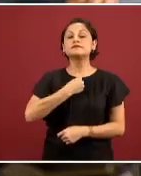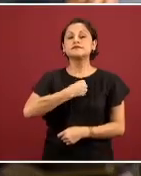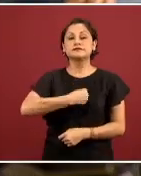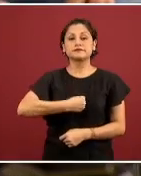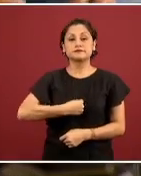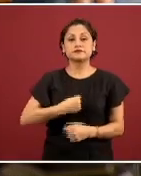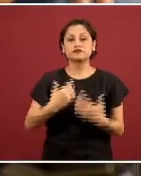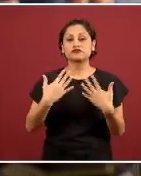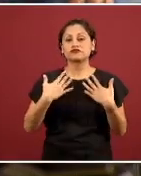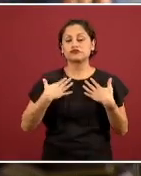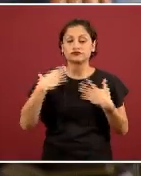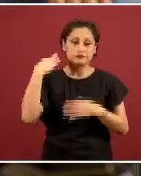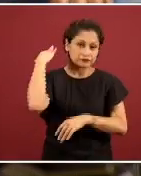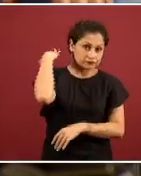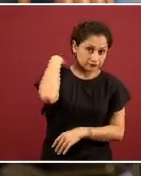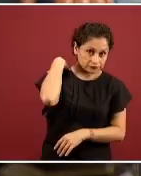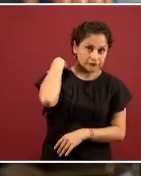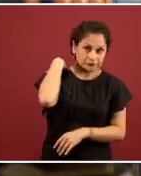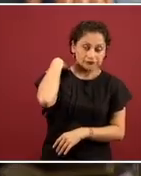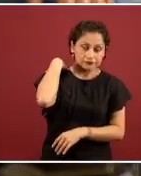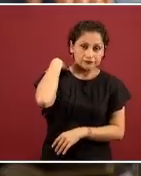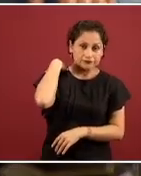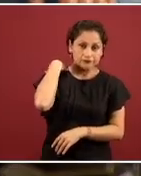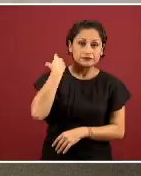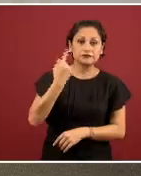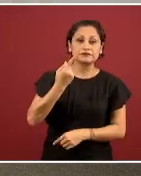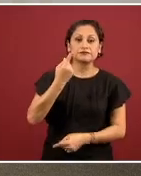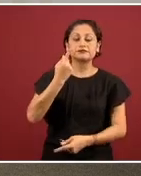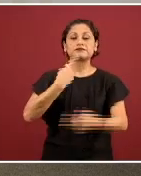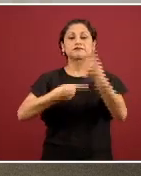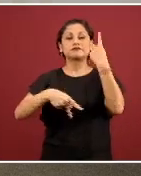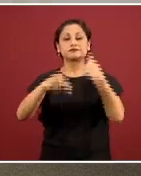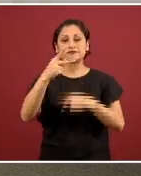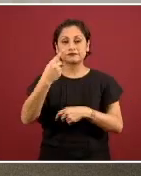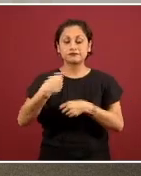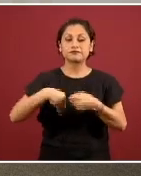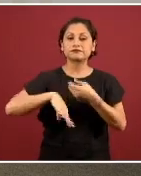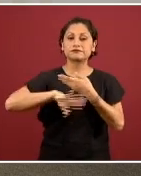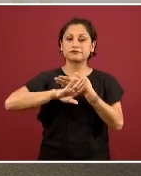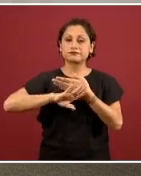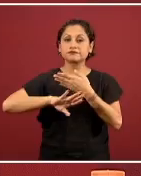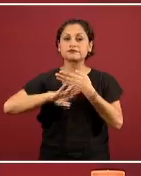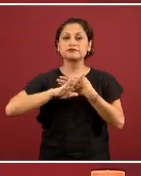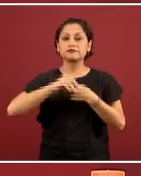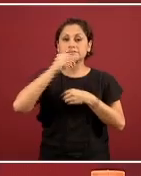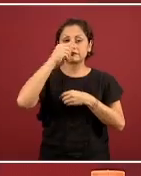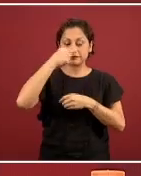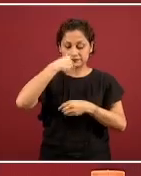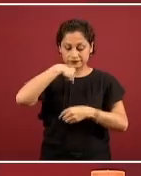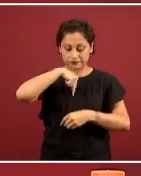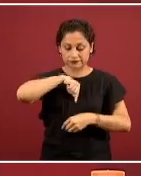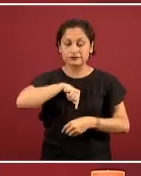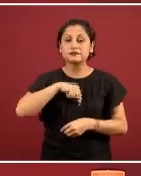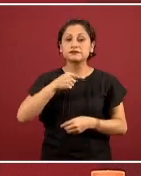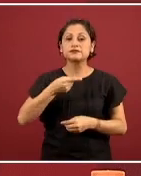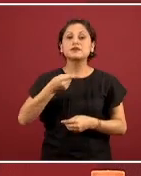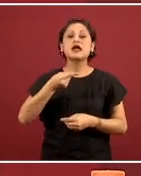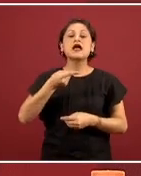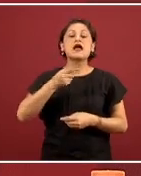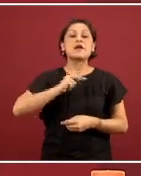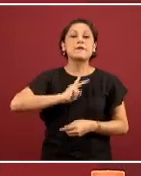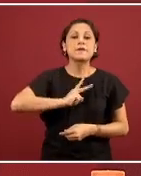tráquea, los bronquios, y al estarse replicando, empieza a liberarse partículas de virus en las secreciones respiratorias.